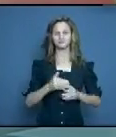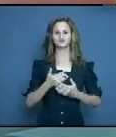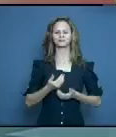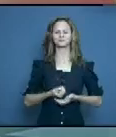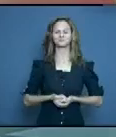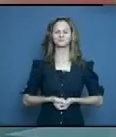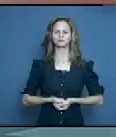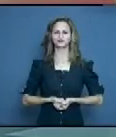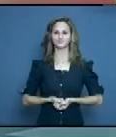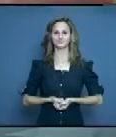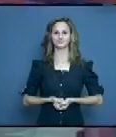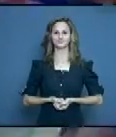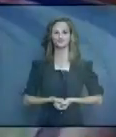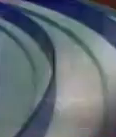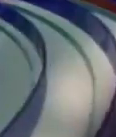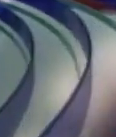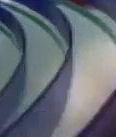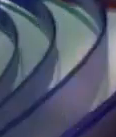materia noticiosa.